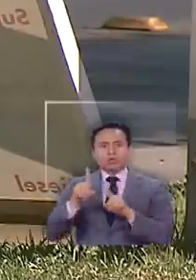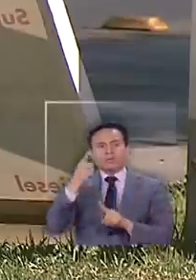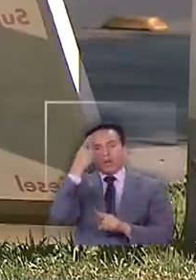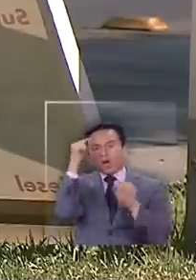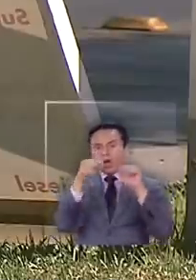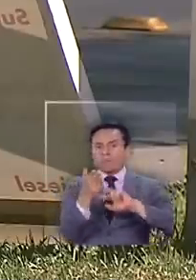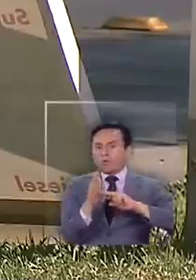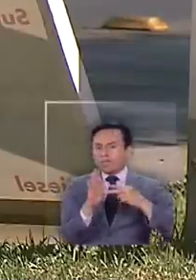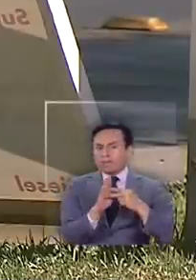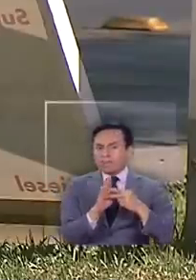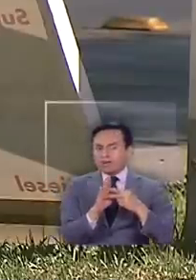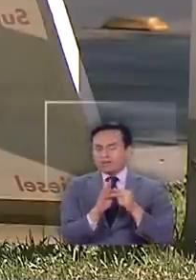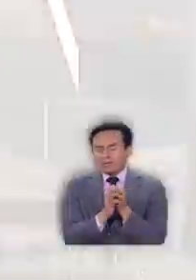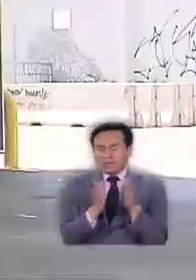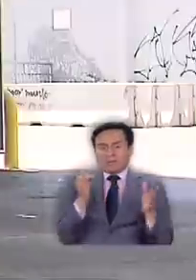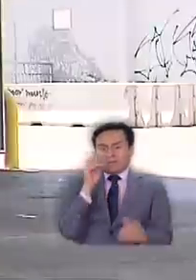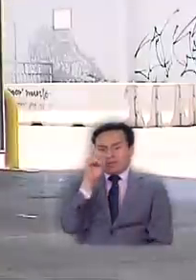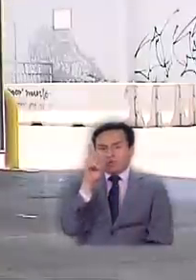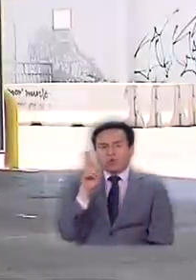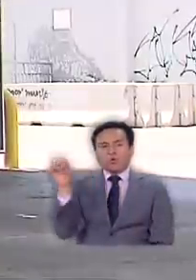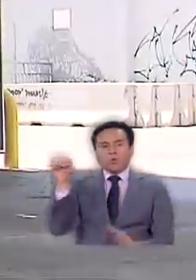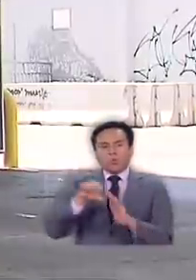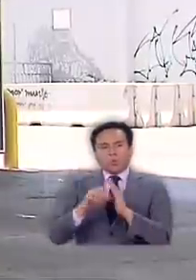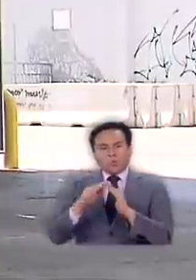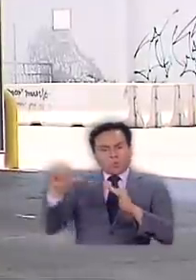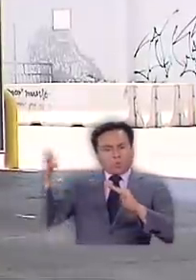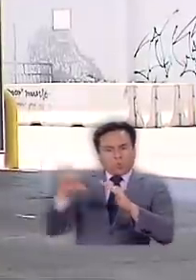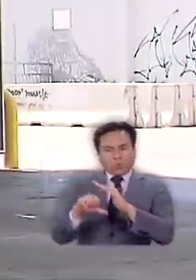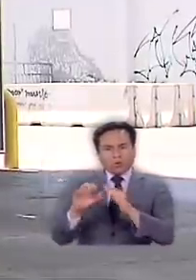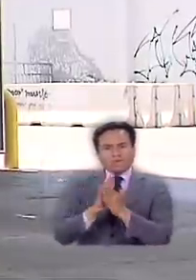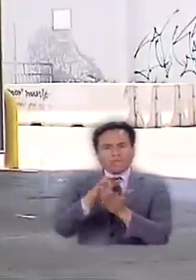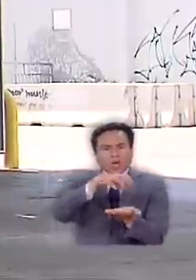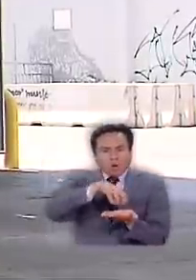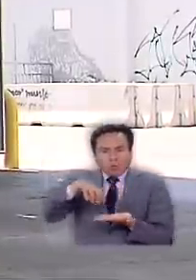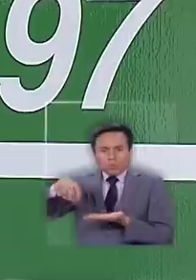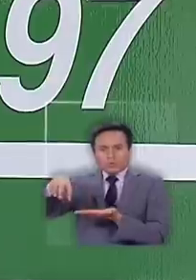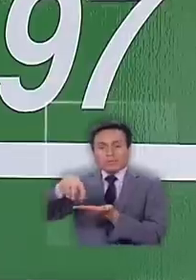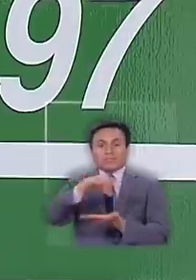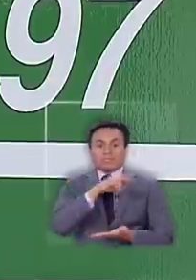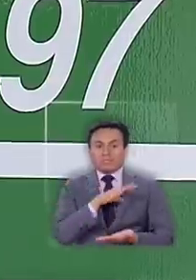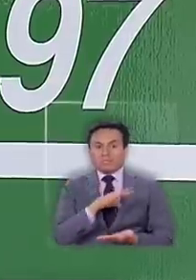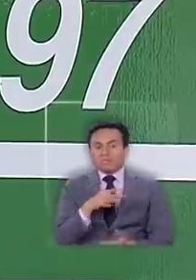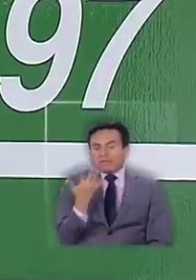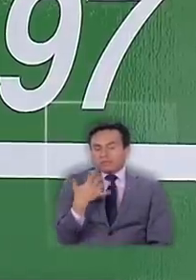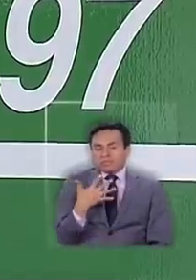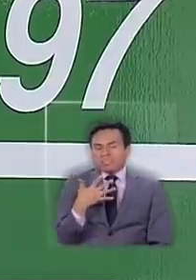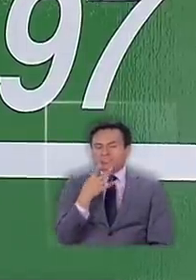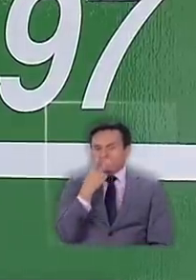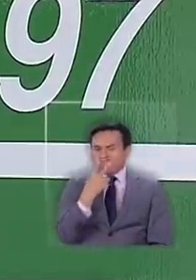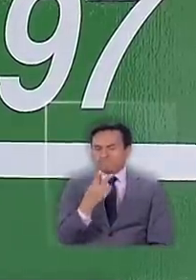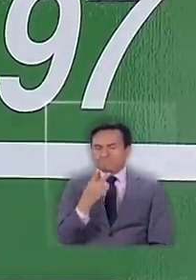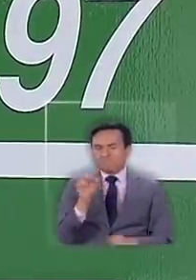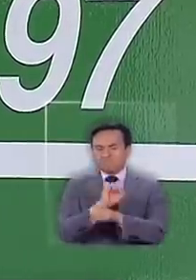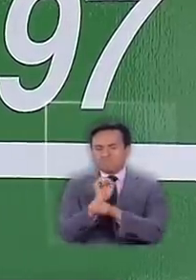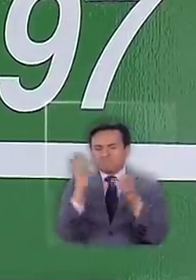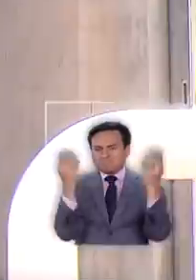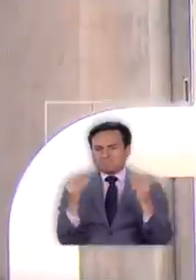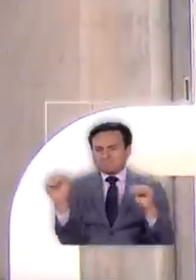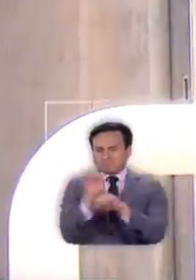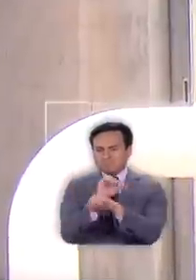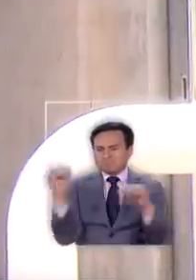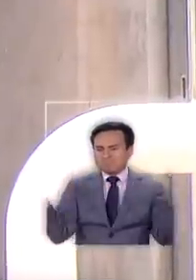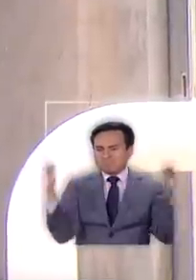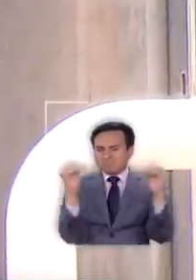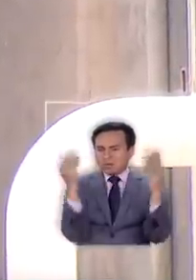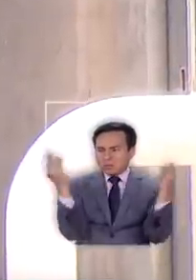el problema parece ser mayor. La cuarentena obligatoria en varias comunas en Chile y la importante baja en el número de autos en las calles